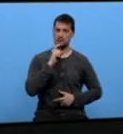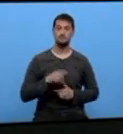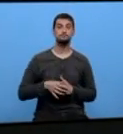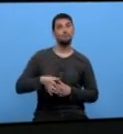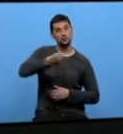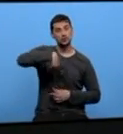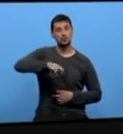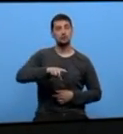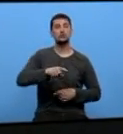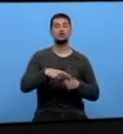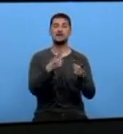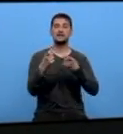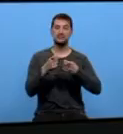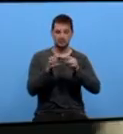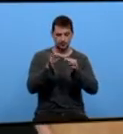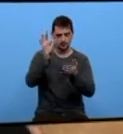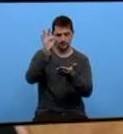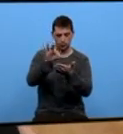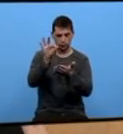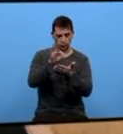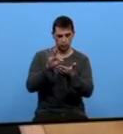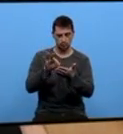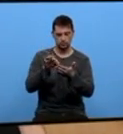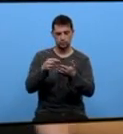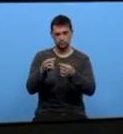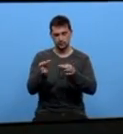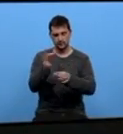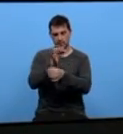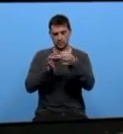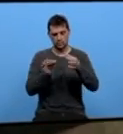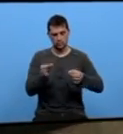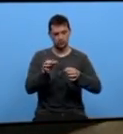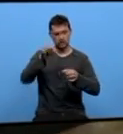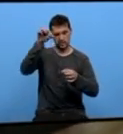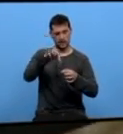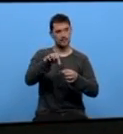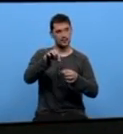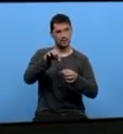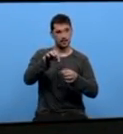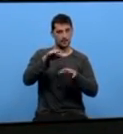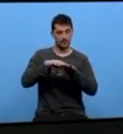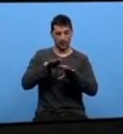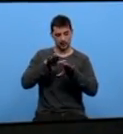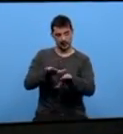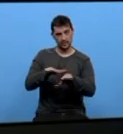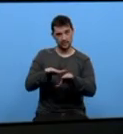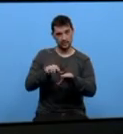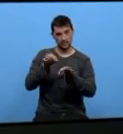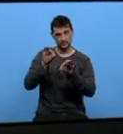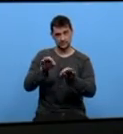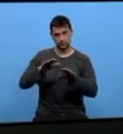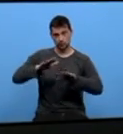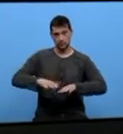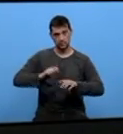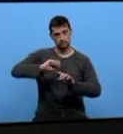pasando os puntos e pasando o fío clavando cos alfileres para que o punto se quede no seu